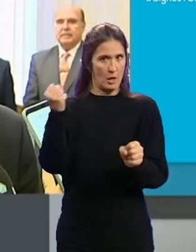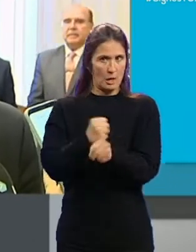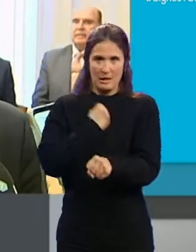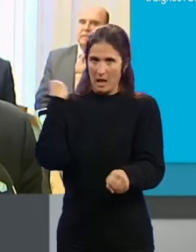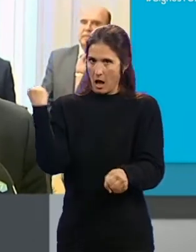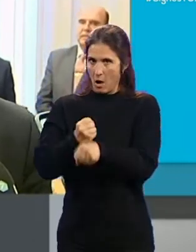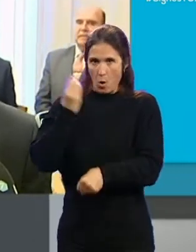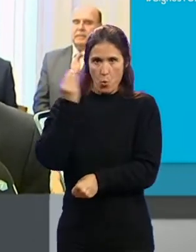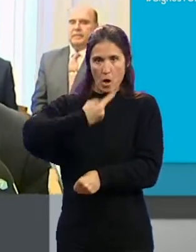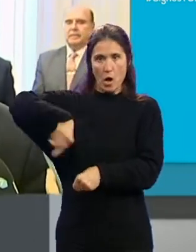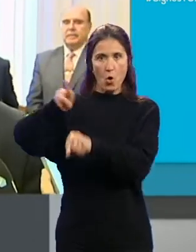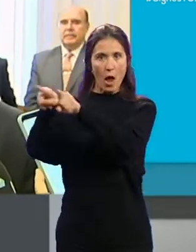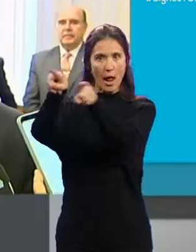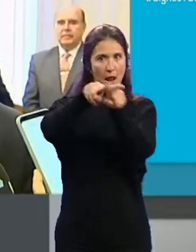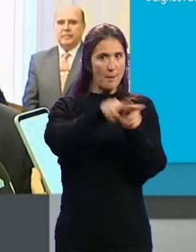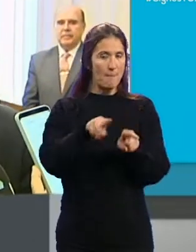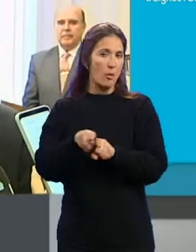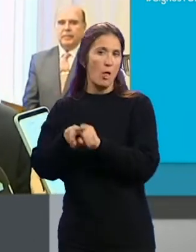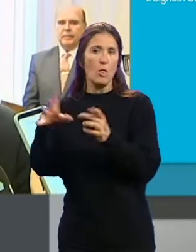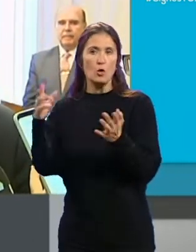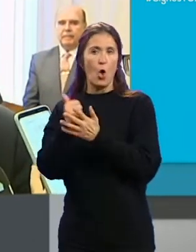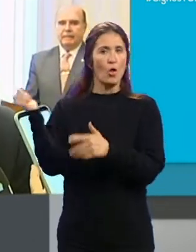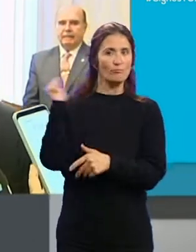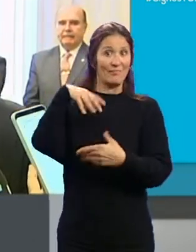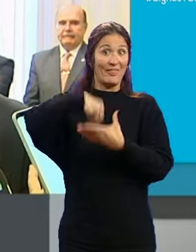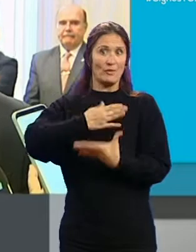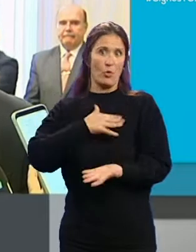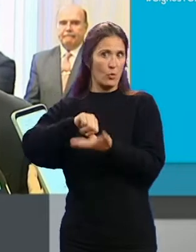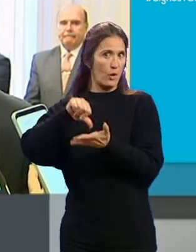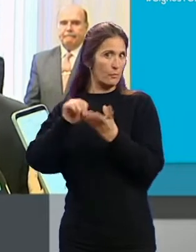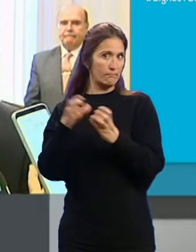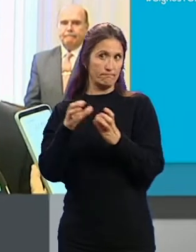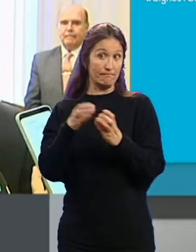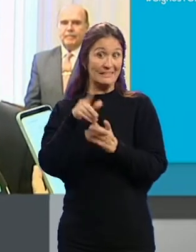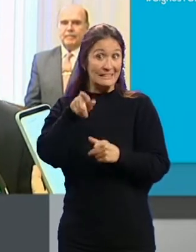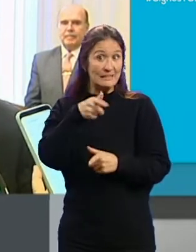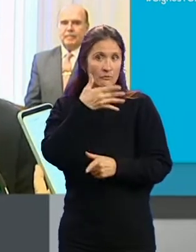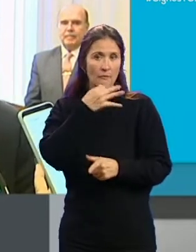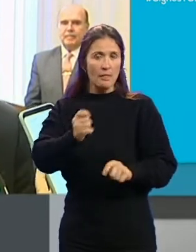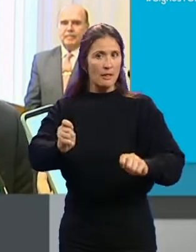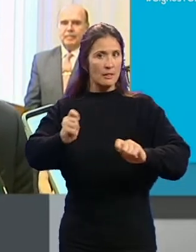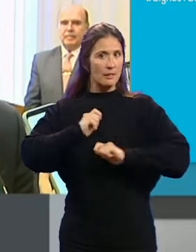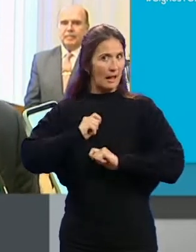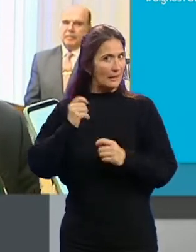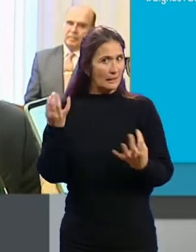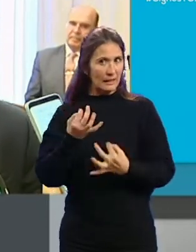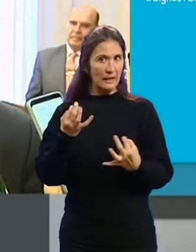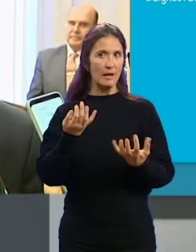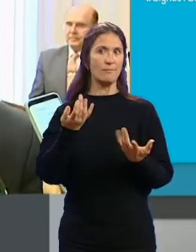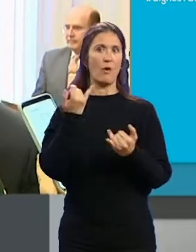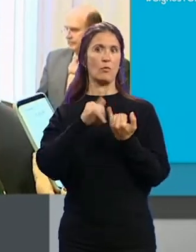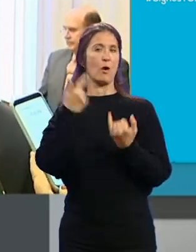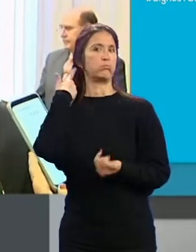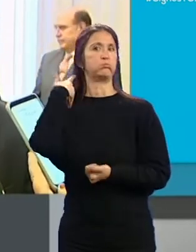hermandades y todos y cada uno de los cofrades en nuestra ciudad. Eso permite, no solo que seamos de interés